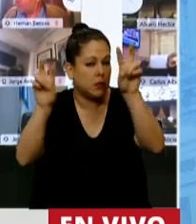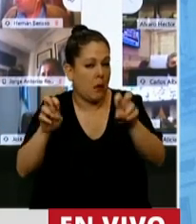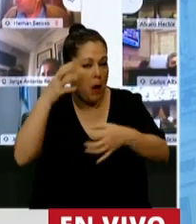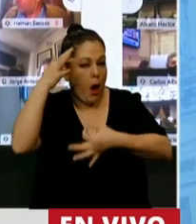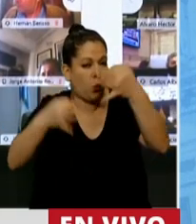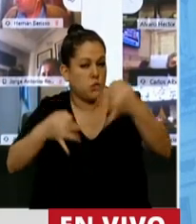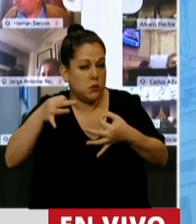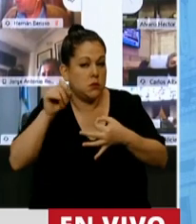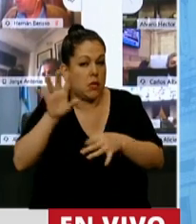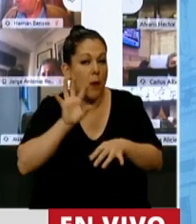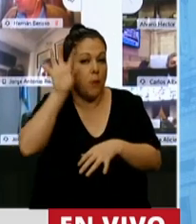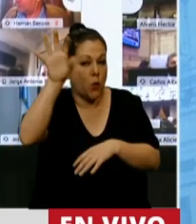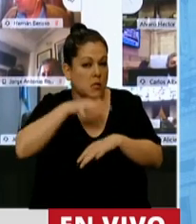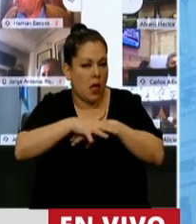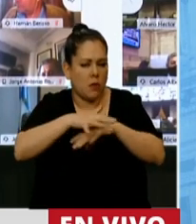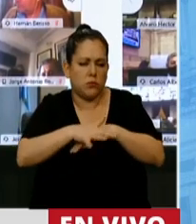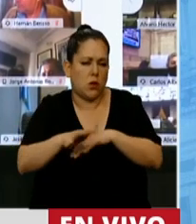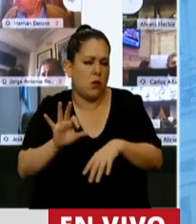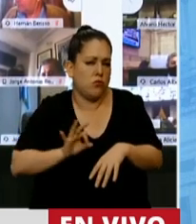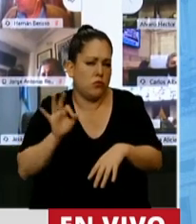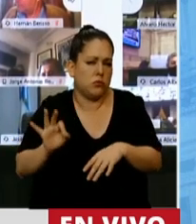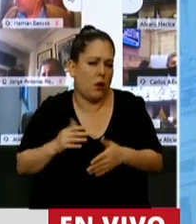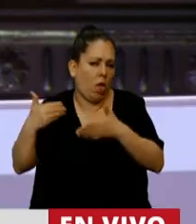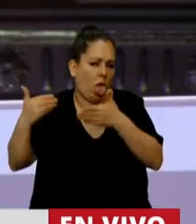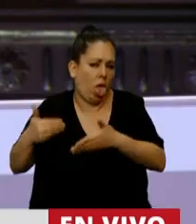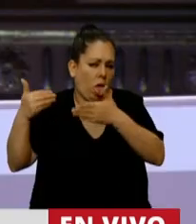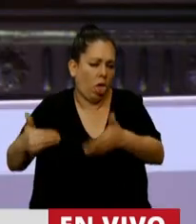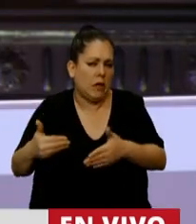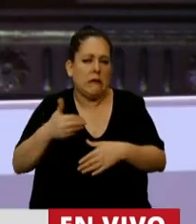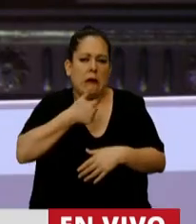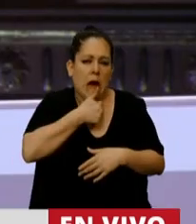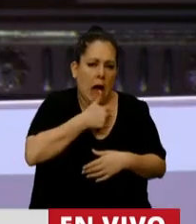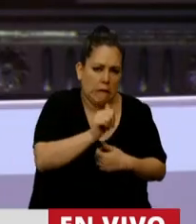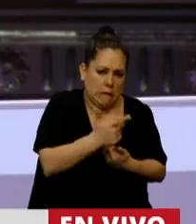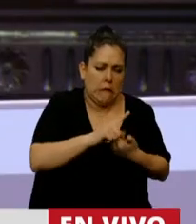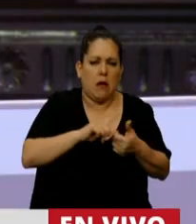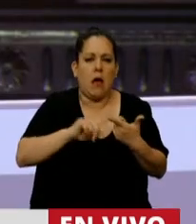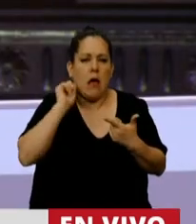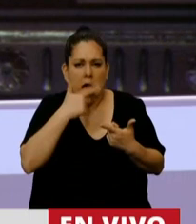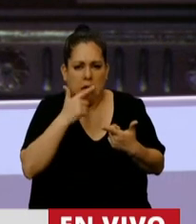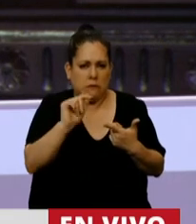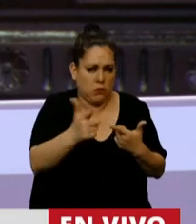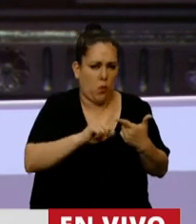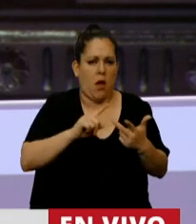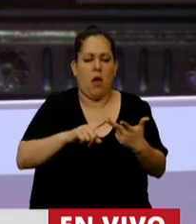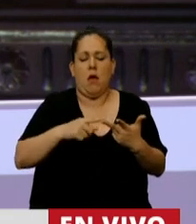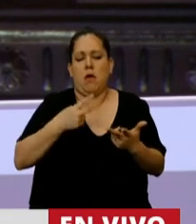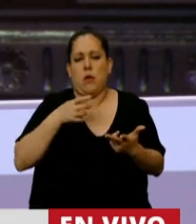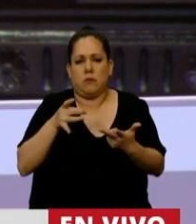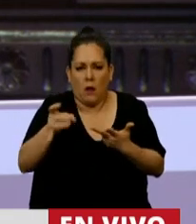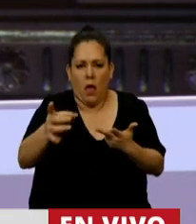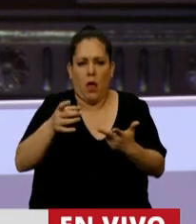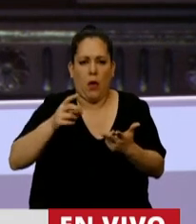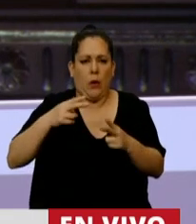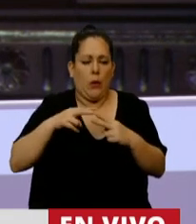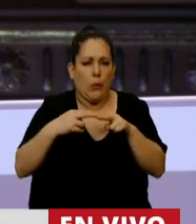una provincia largamente postergada, sin gas, sin trenes, sin hidrovía, donde pagamos el combustible más